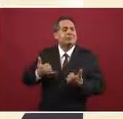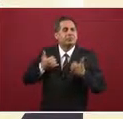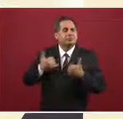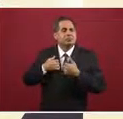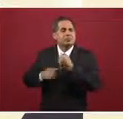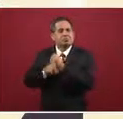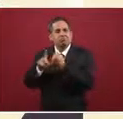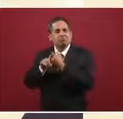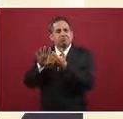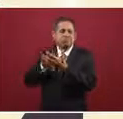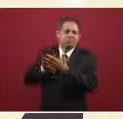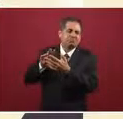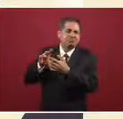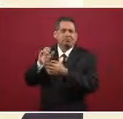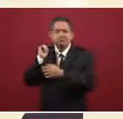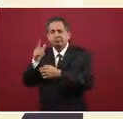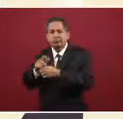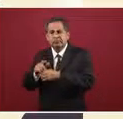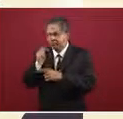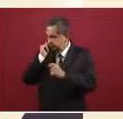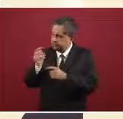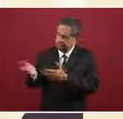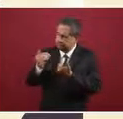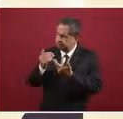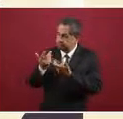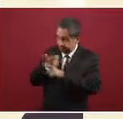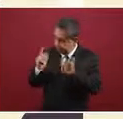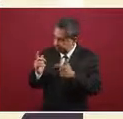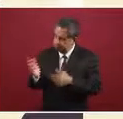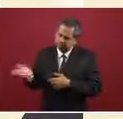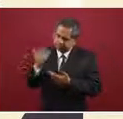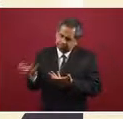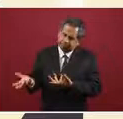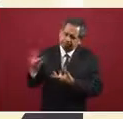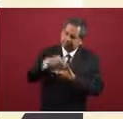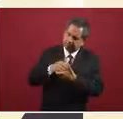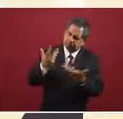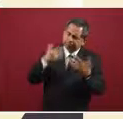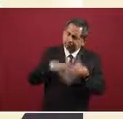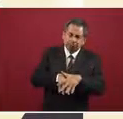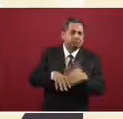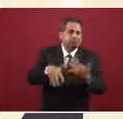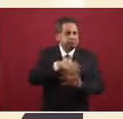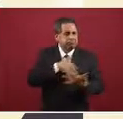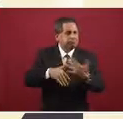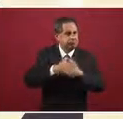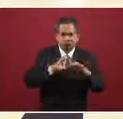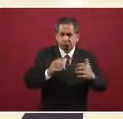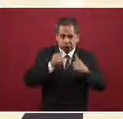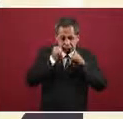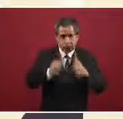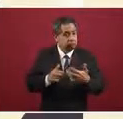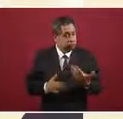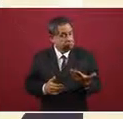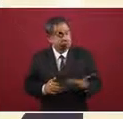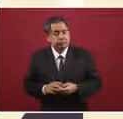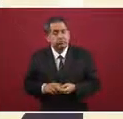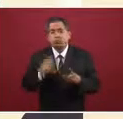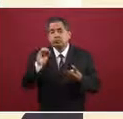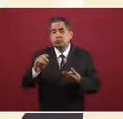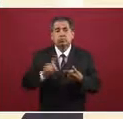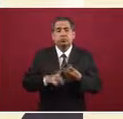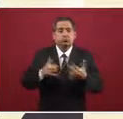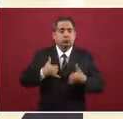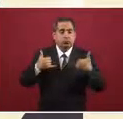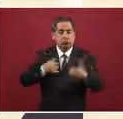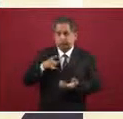con ellos, también con organizaciones que se encargan de jóvenes en situaciones de